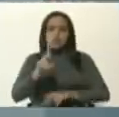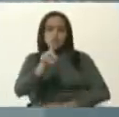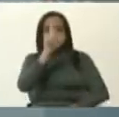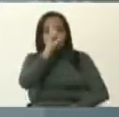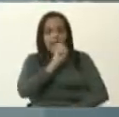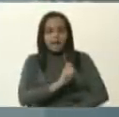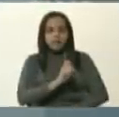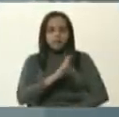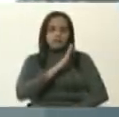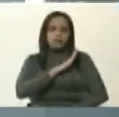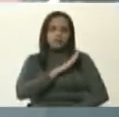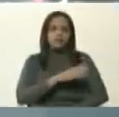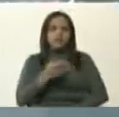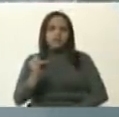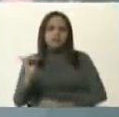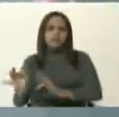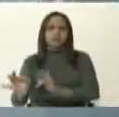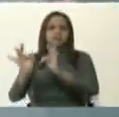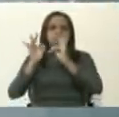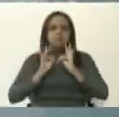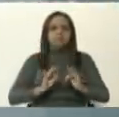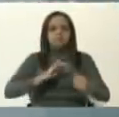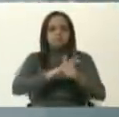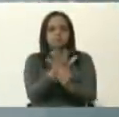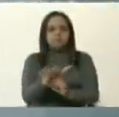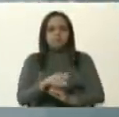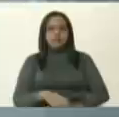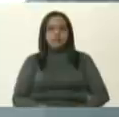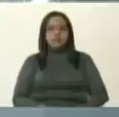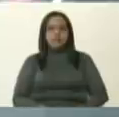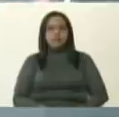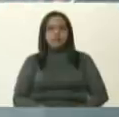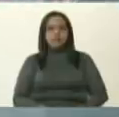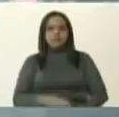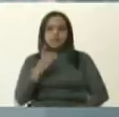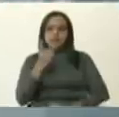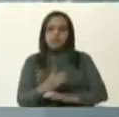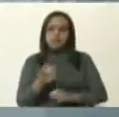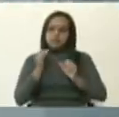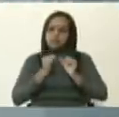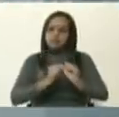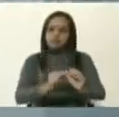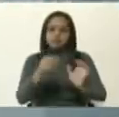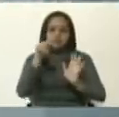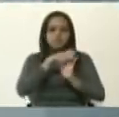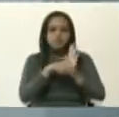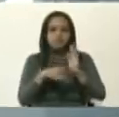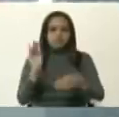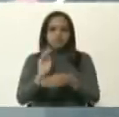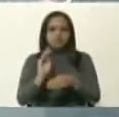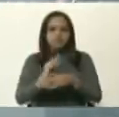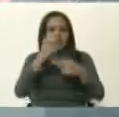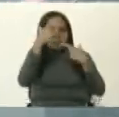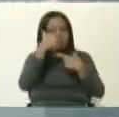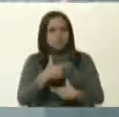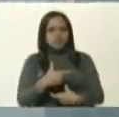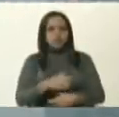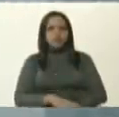se haya contagiado. Hay que mantener las medidas de protección personal,